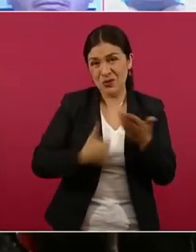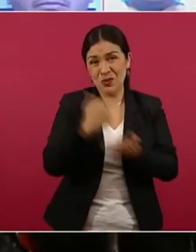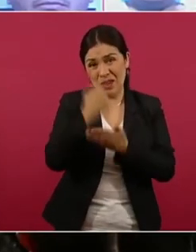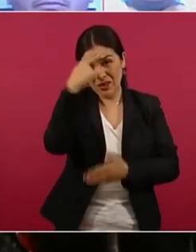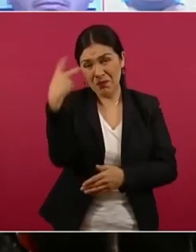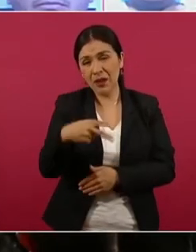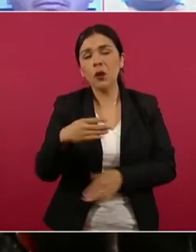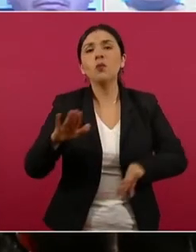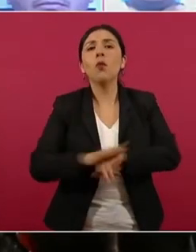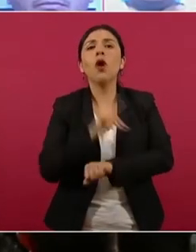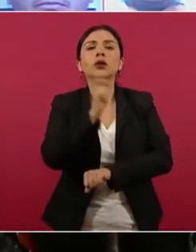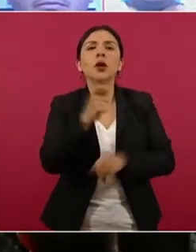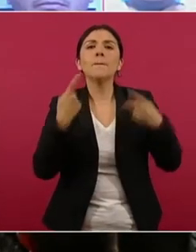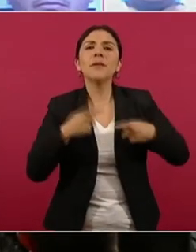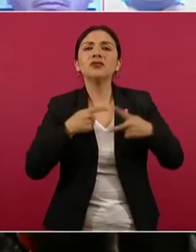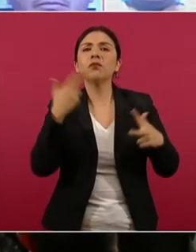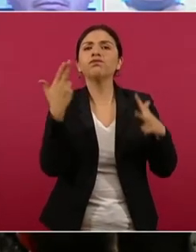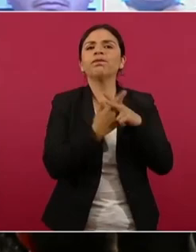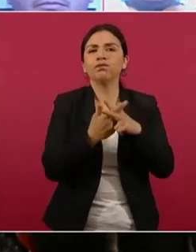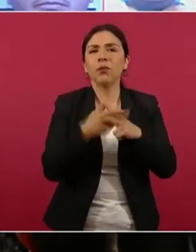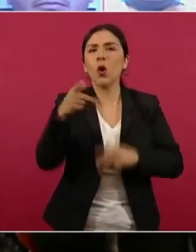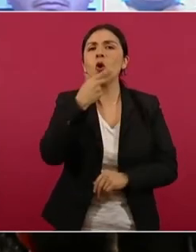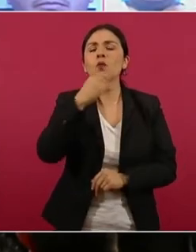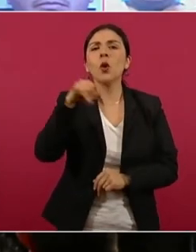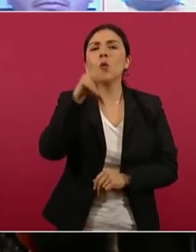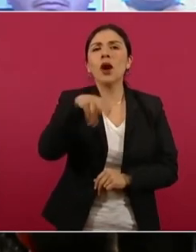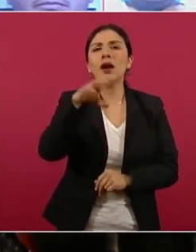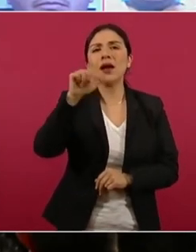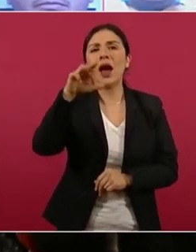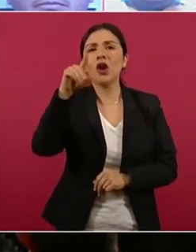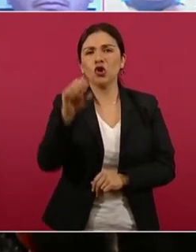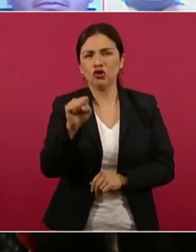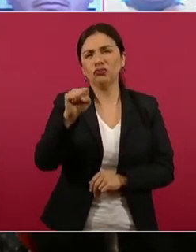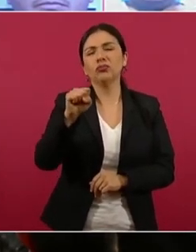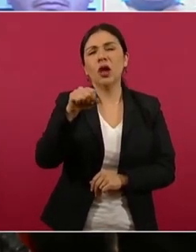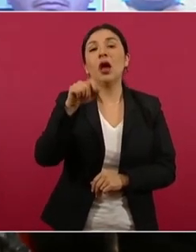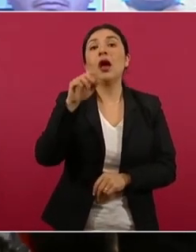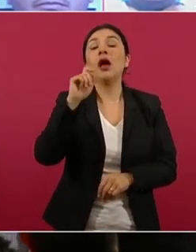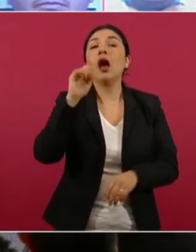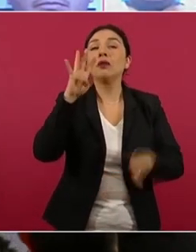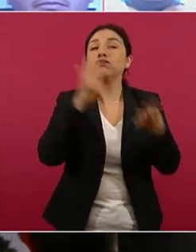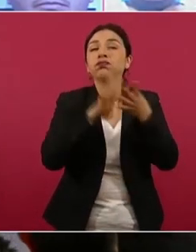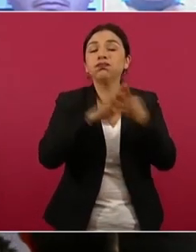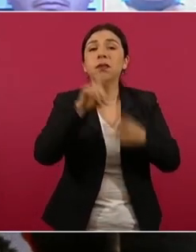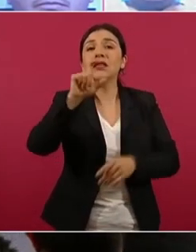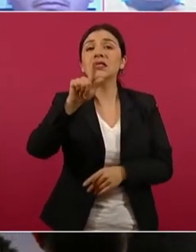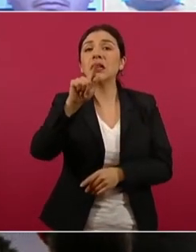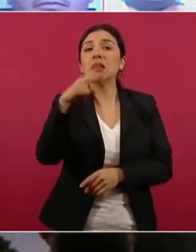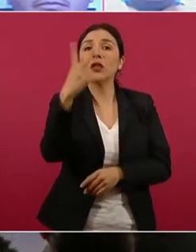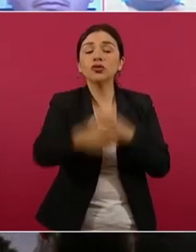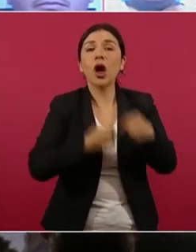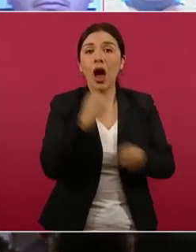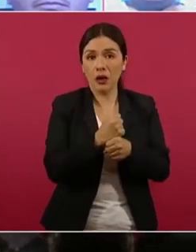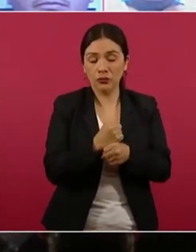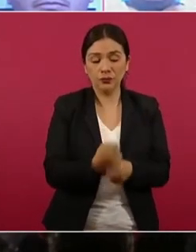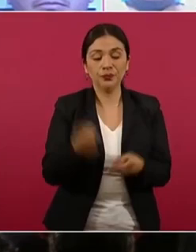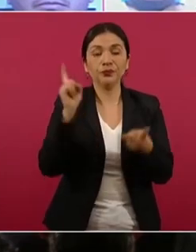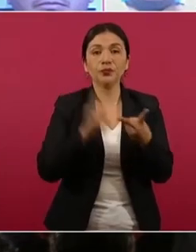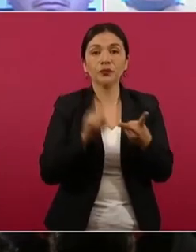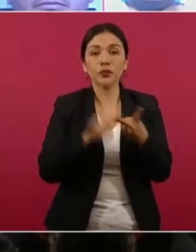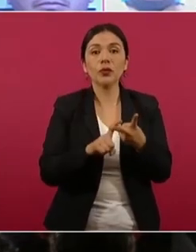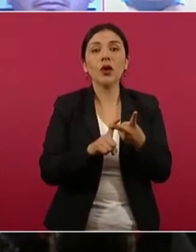homicidio calificado, a Juan Carlos N., 72 años de prisión, por desaparición cometida por